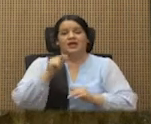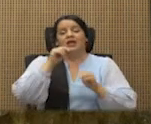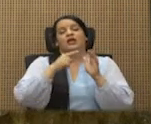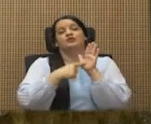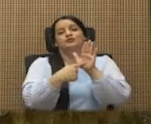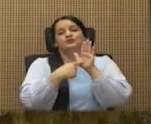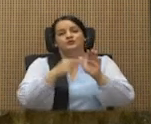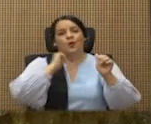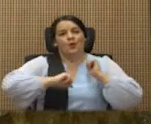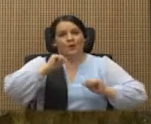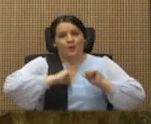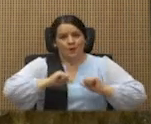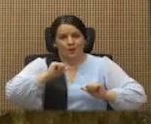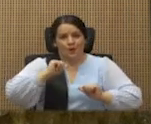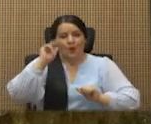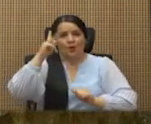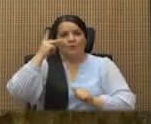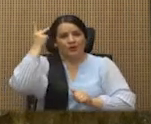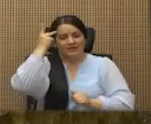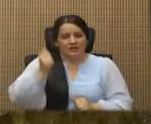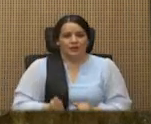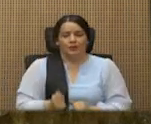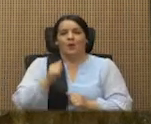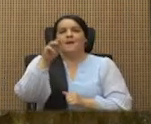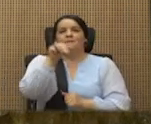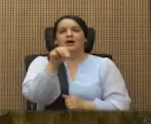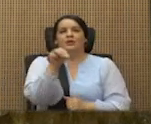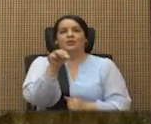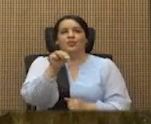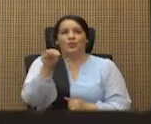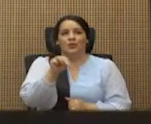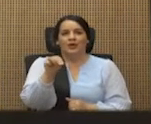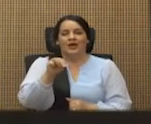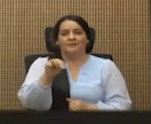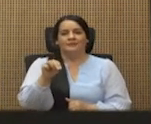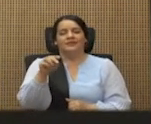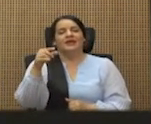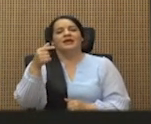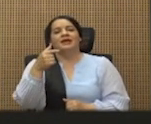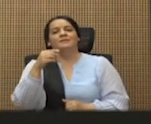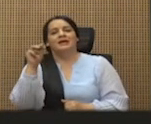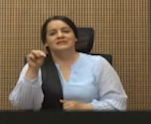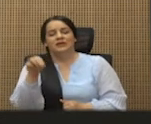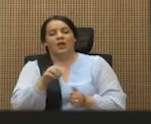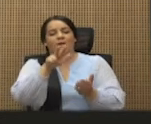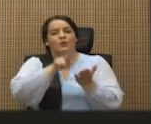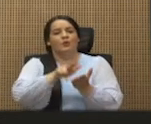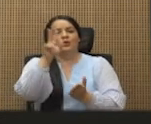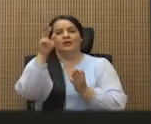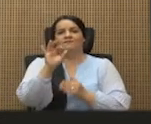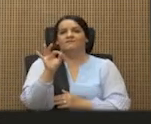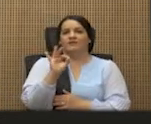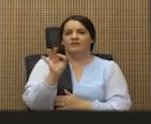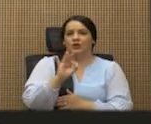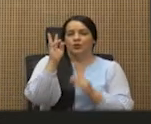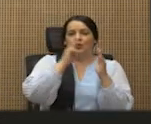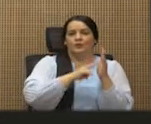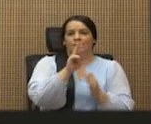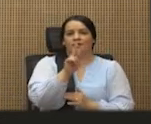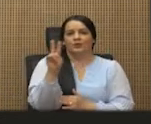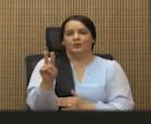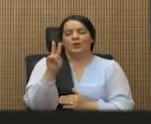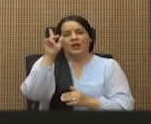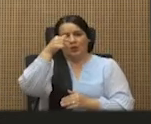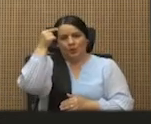plan de manejo de la Reserva Gandoca Manzanillo se aprobó en febrero del 2022, es decir, en la administración